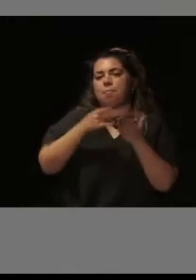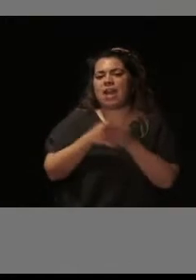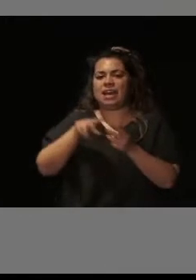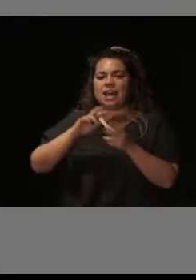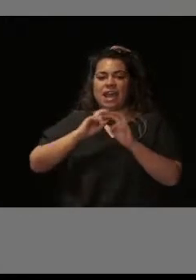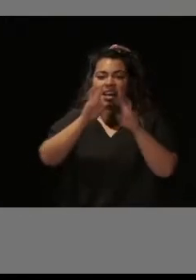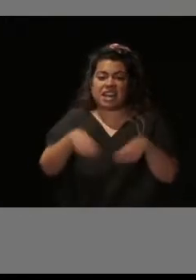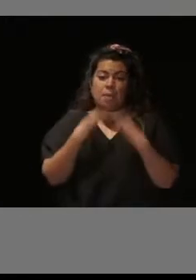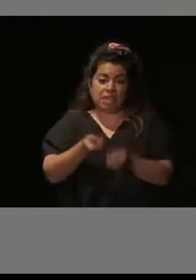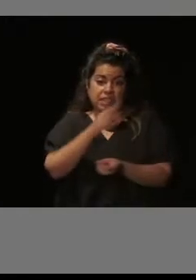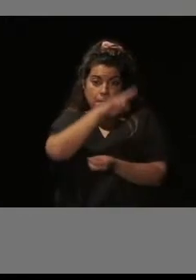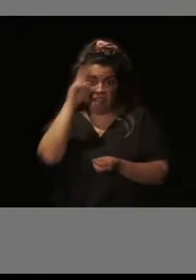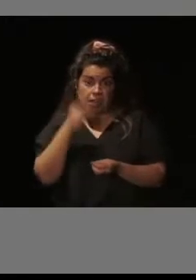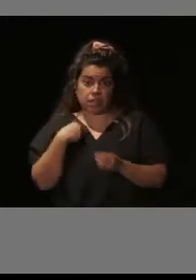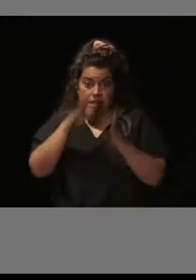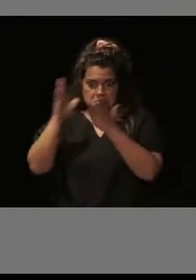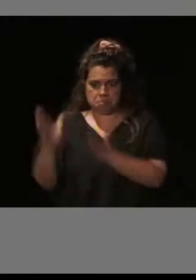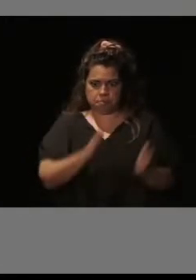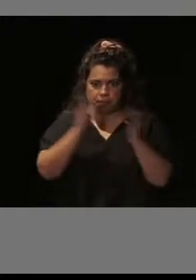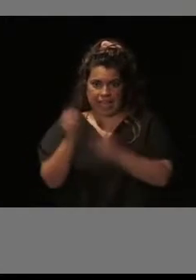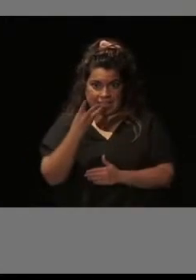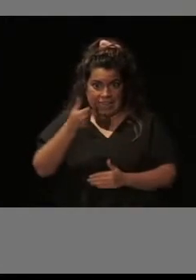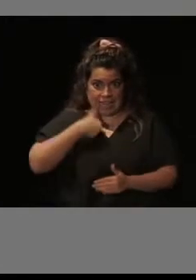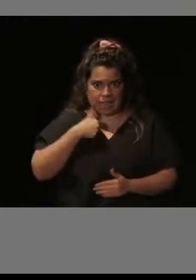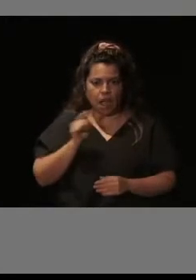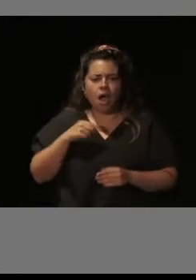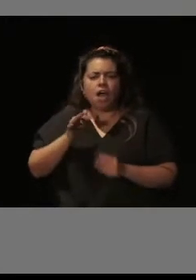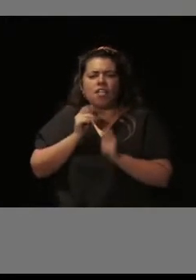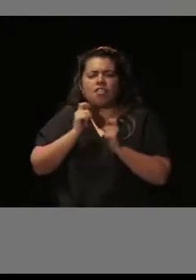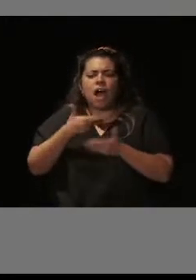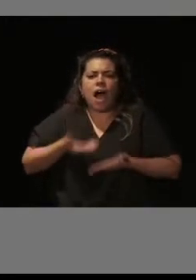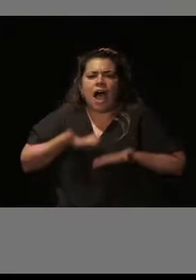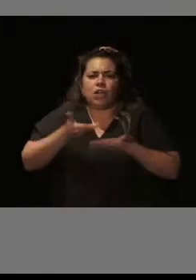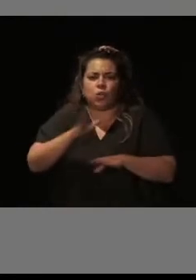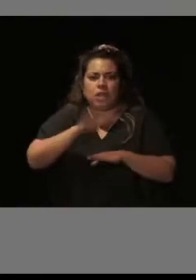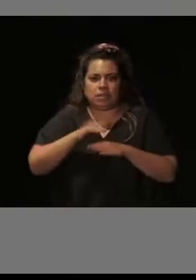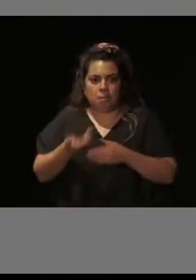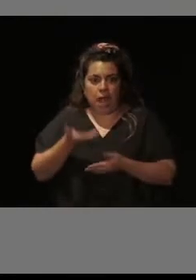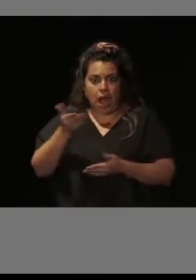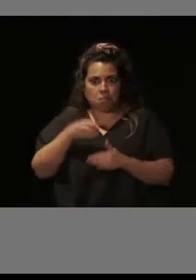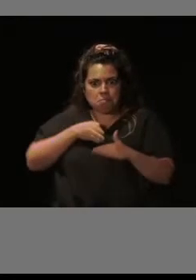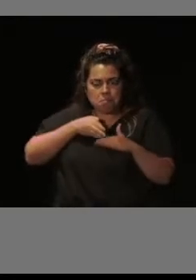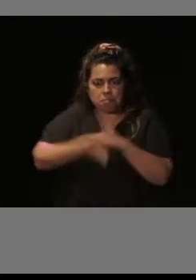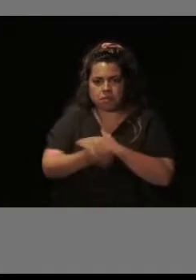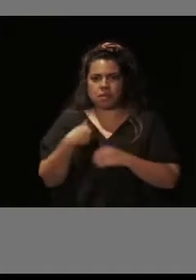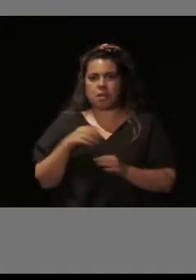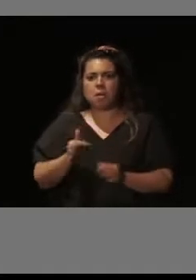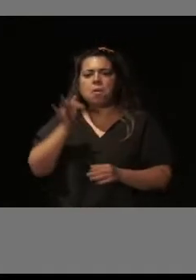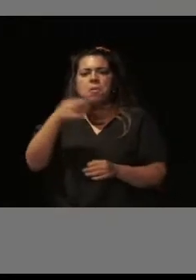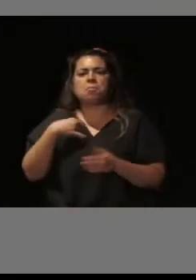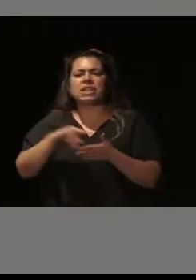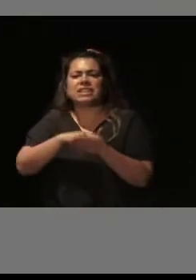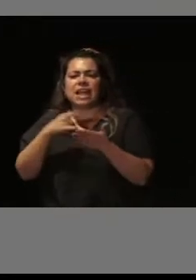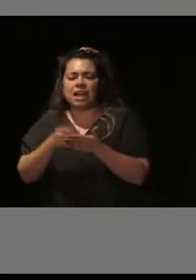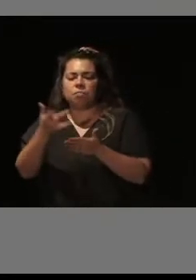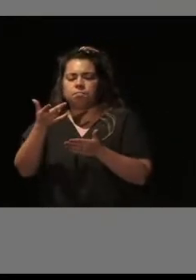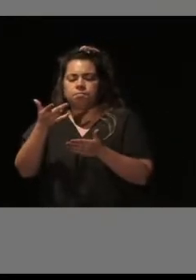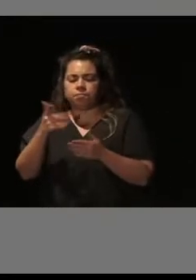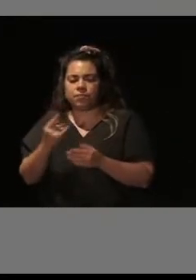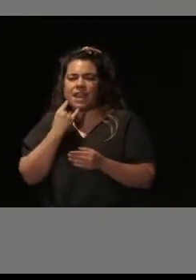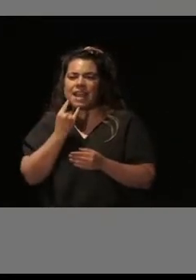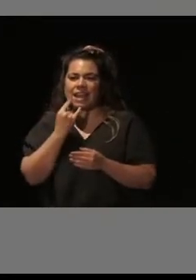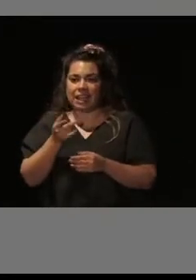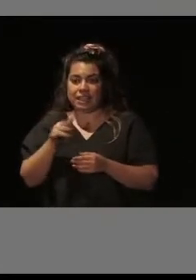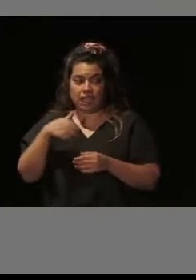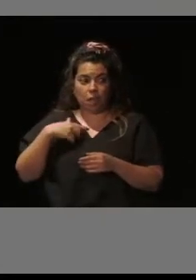ediciones, que da ayudas para accesibilidad, también conservación, eficiencia energética y salubridad y se dirige a los 21